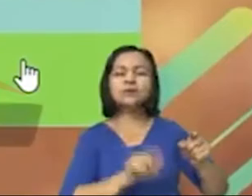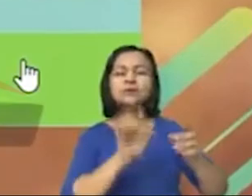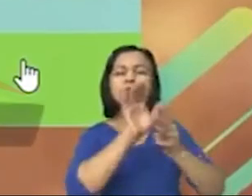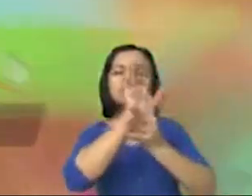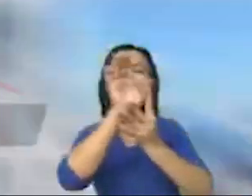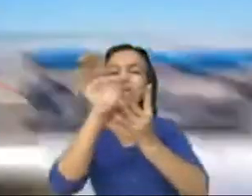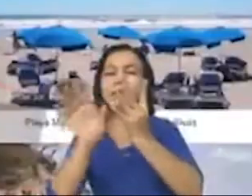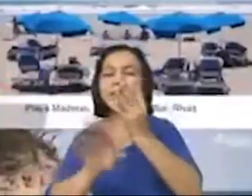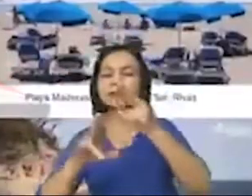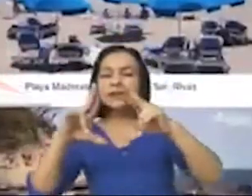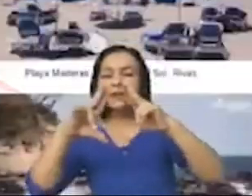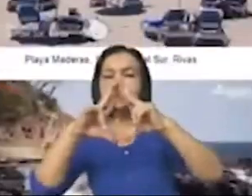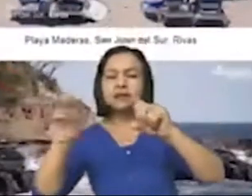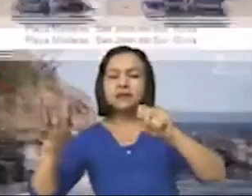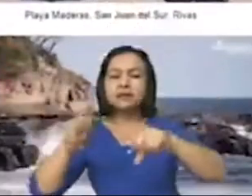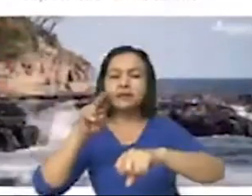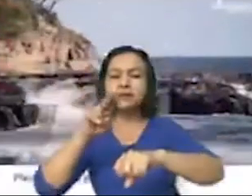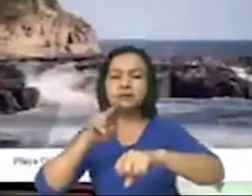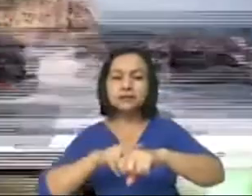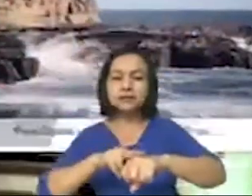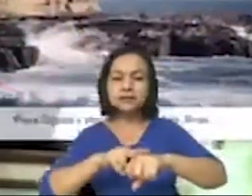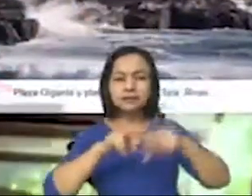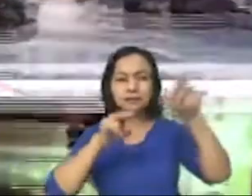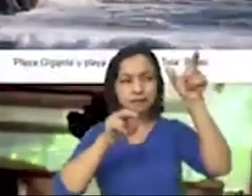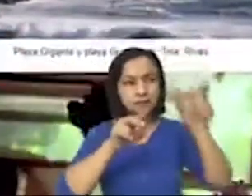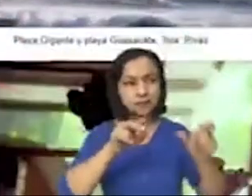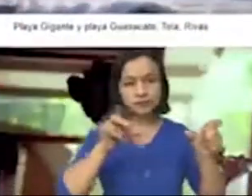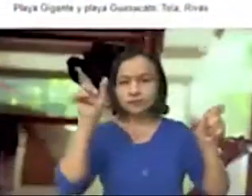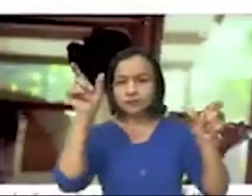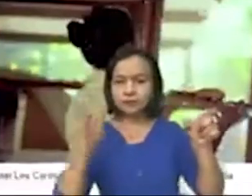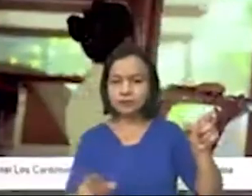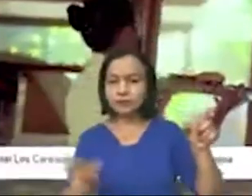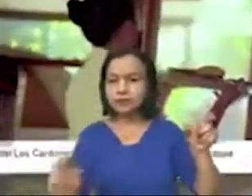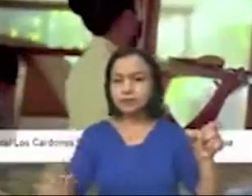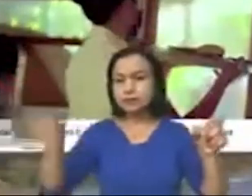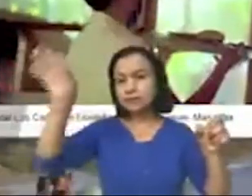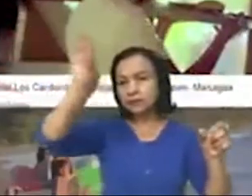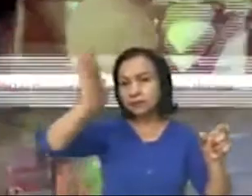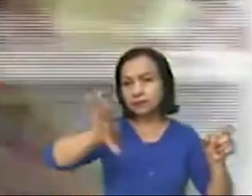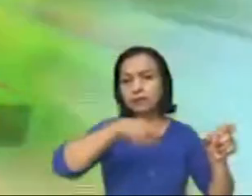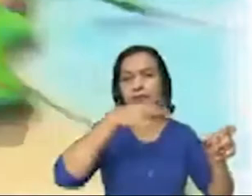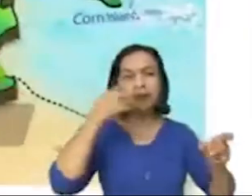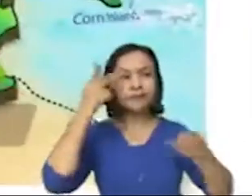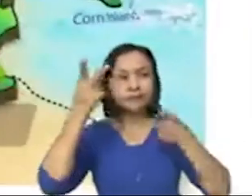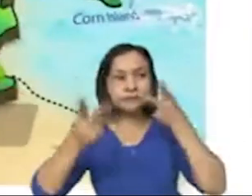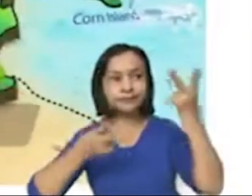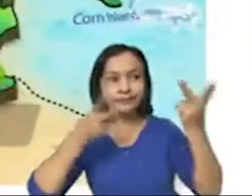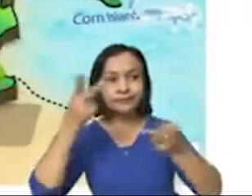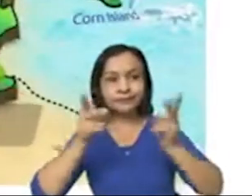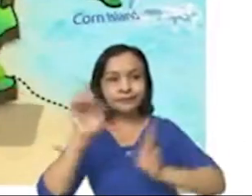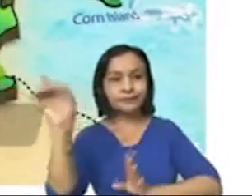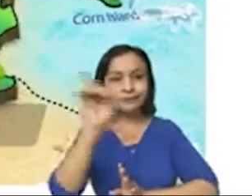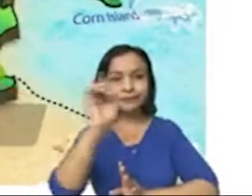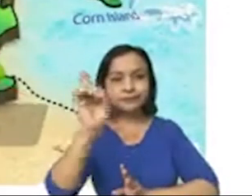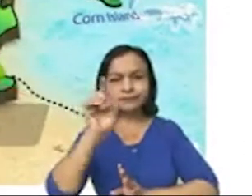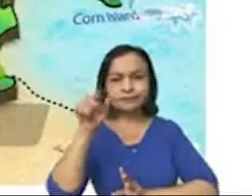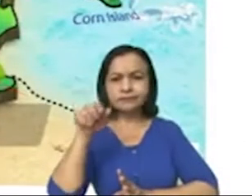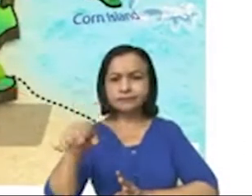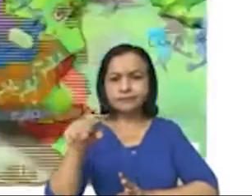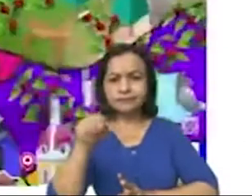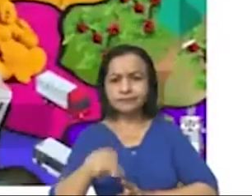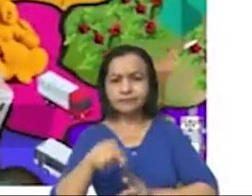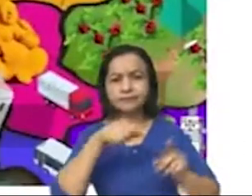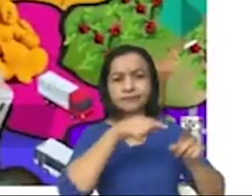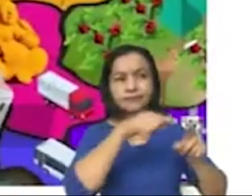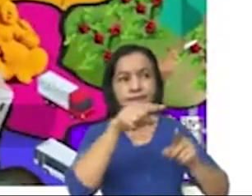se encuentran a nivel nacional, tanto en la costa pacífica como en el Atlántico y ver dónde están ubicadas, cuáles